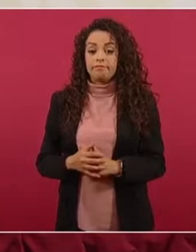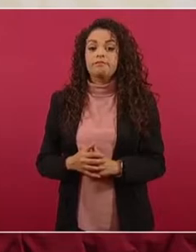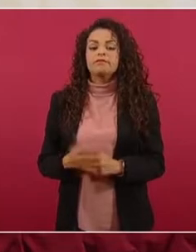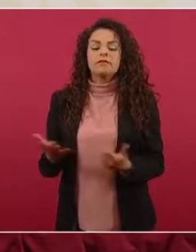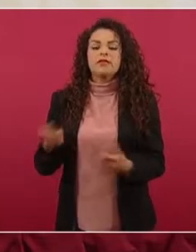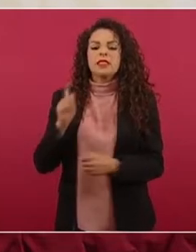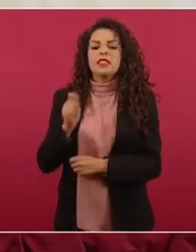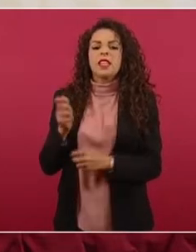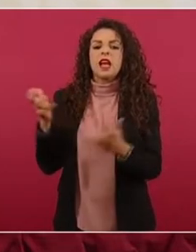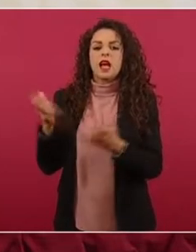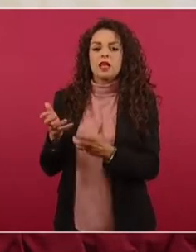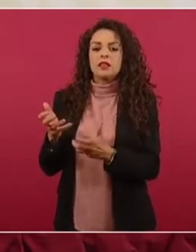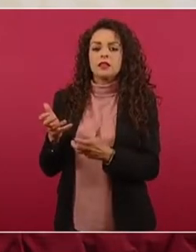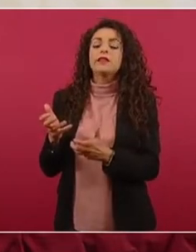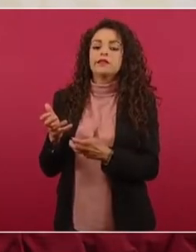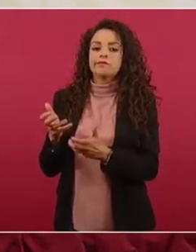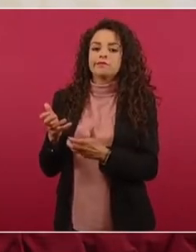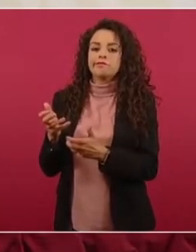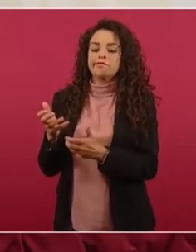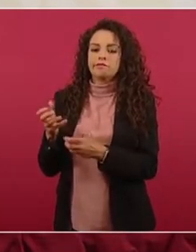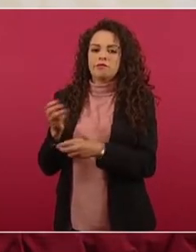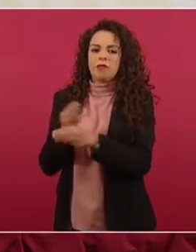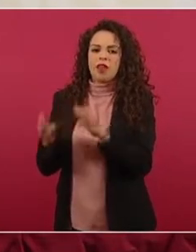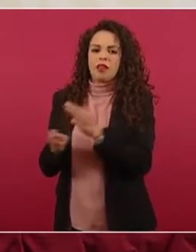y construir las carreteras